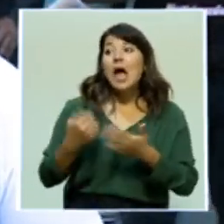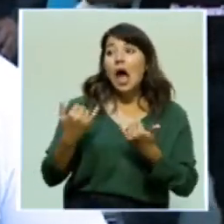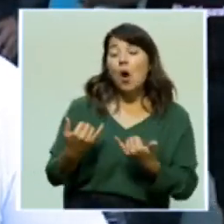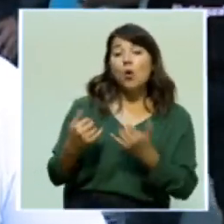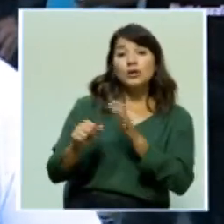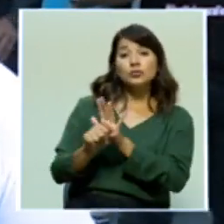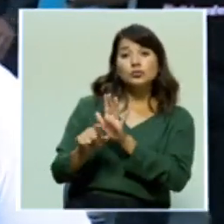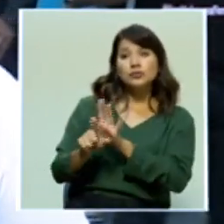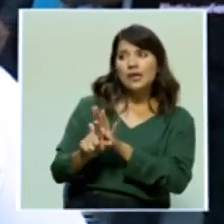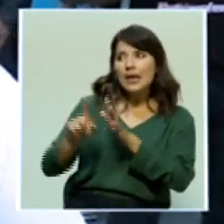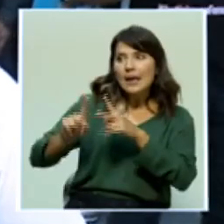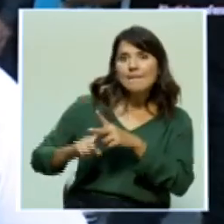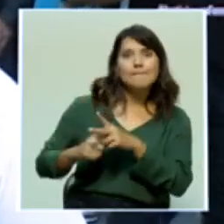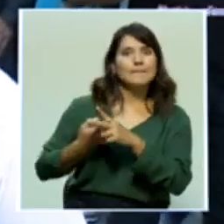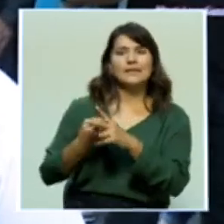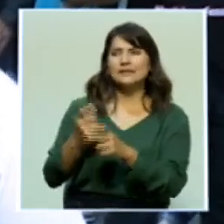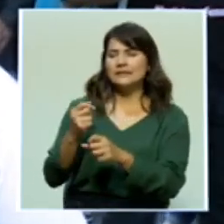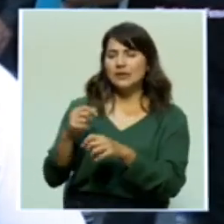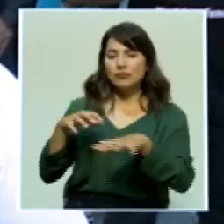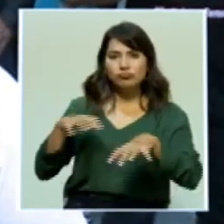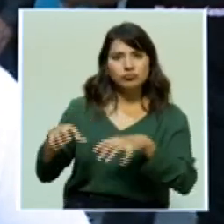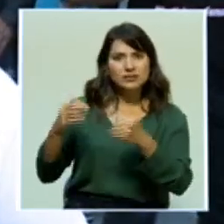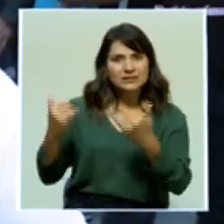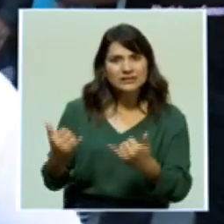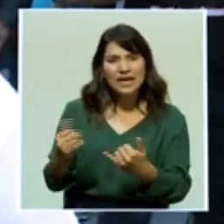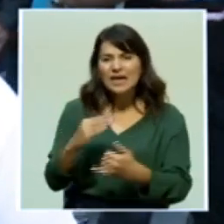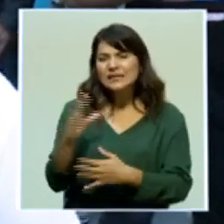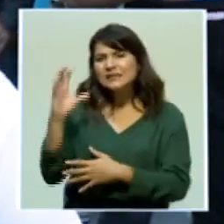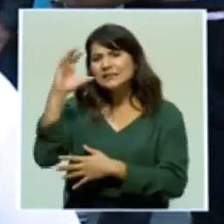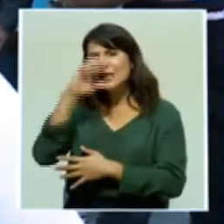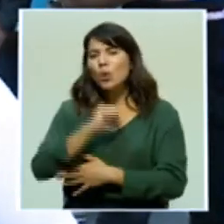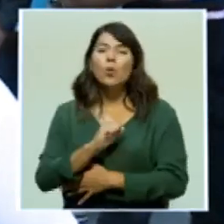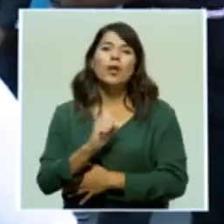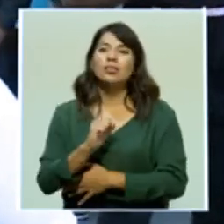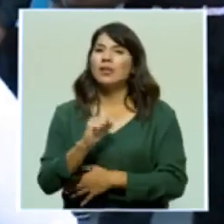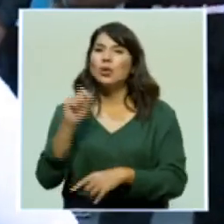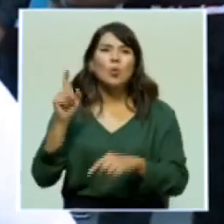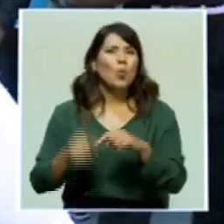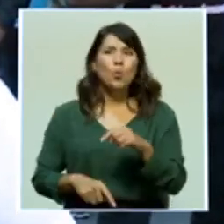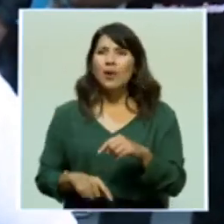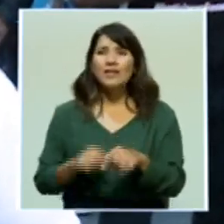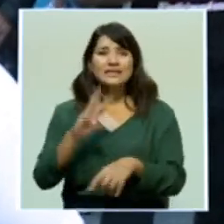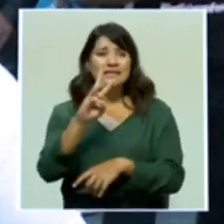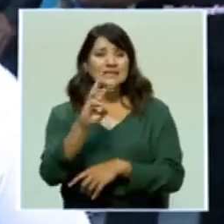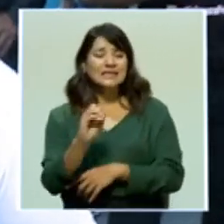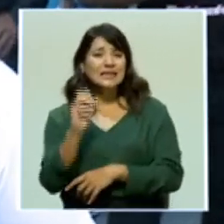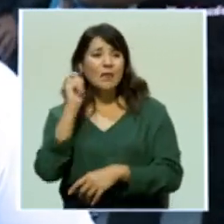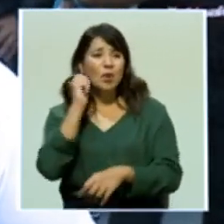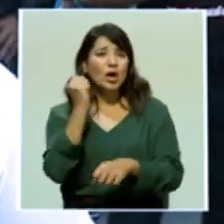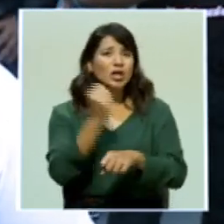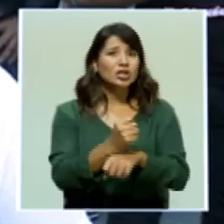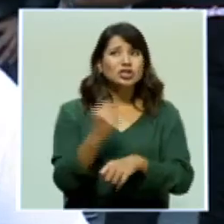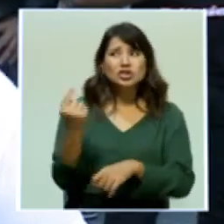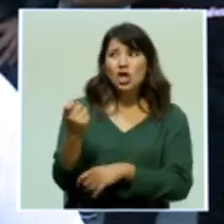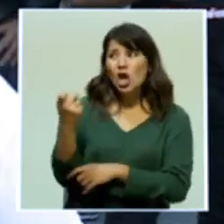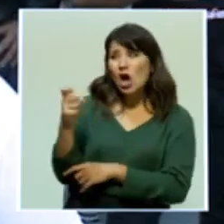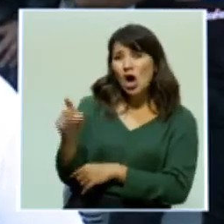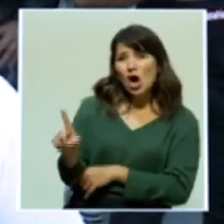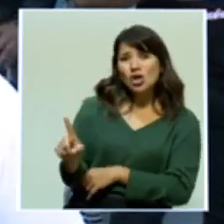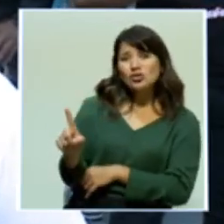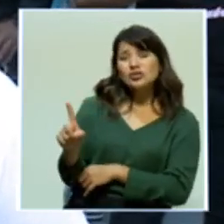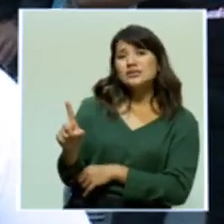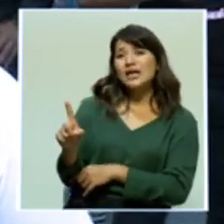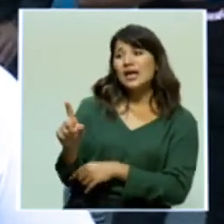alce la voz ya y se dé cuenta que no es posible que de 60 mujeres asesinadas, solo 11 se han pasado por